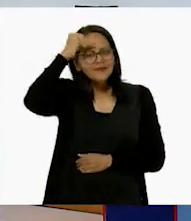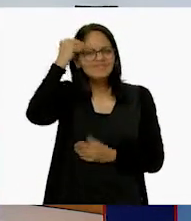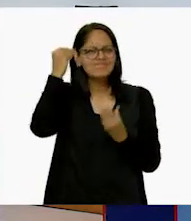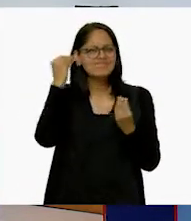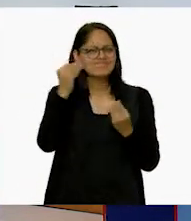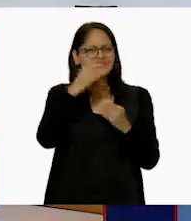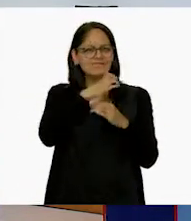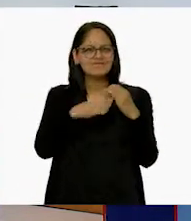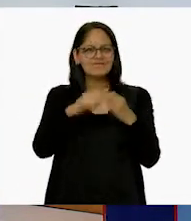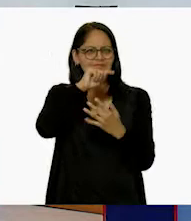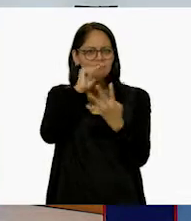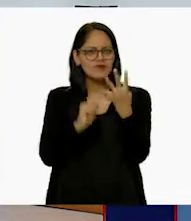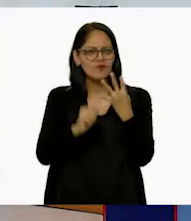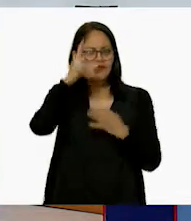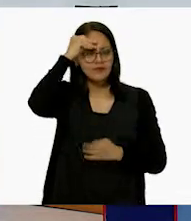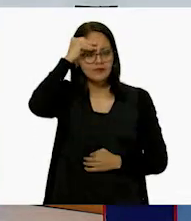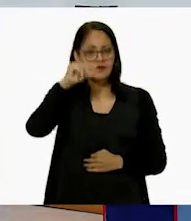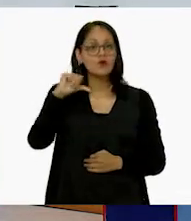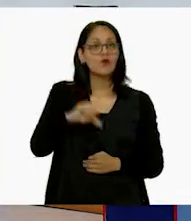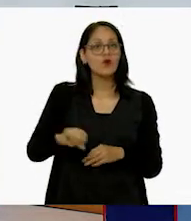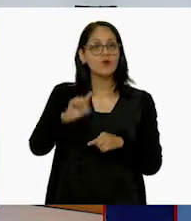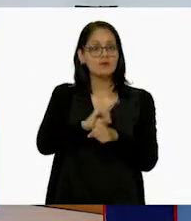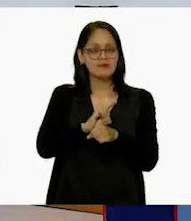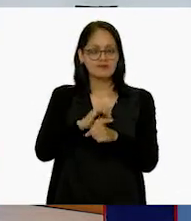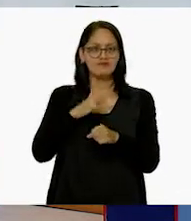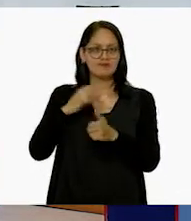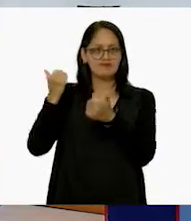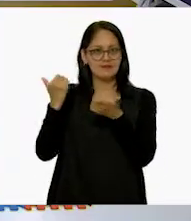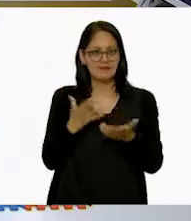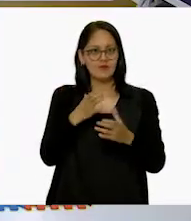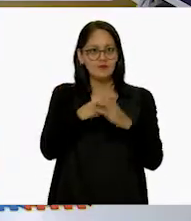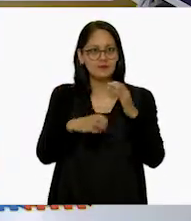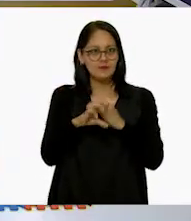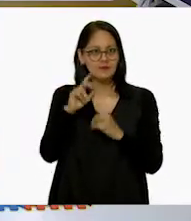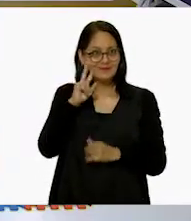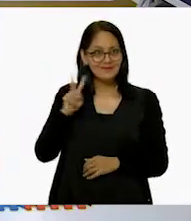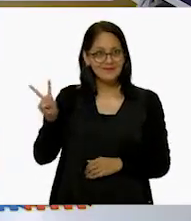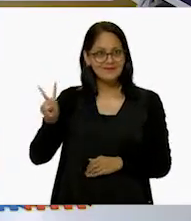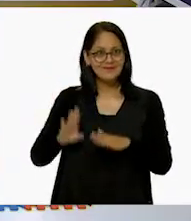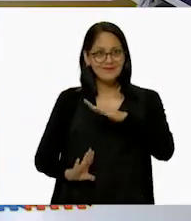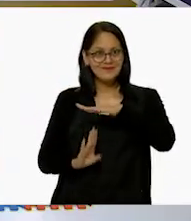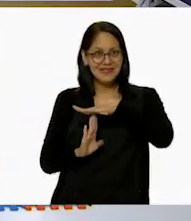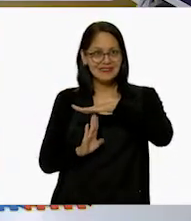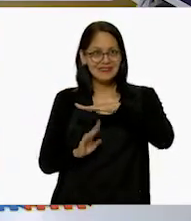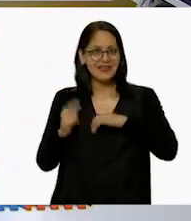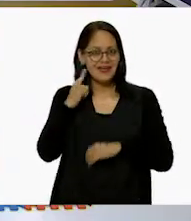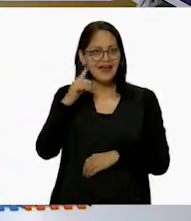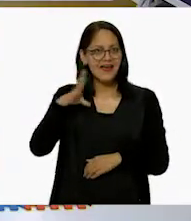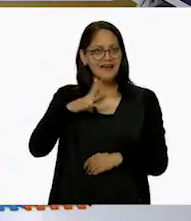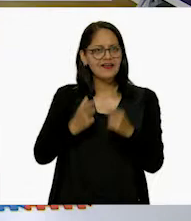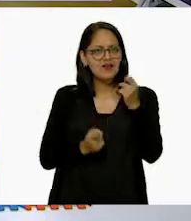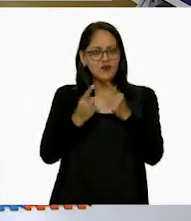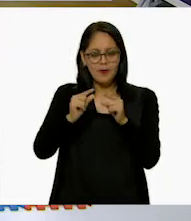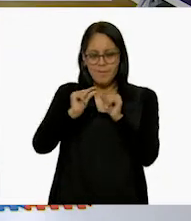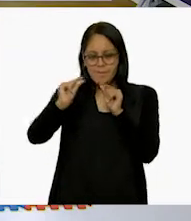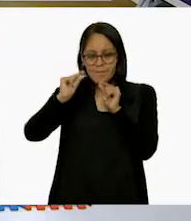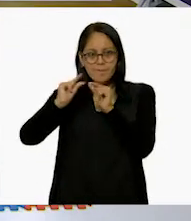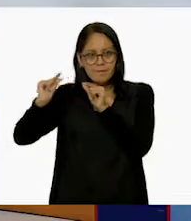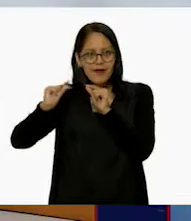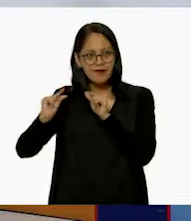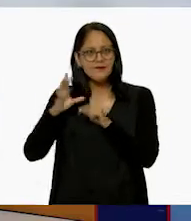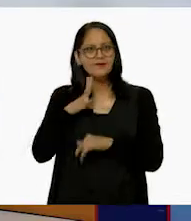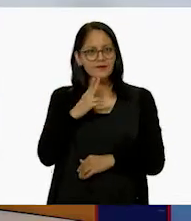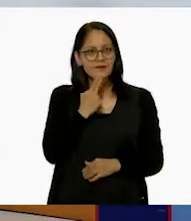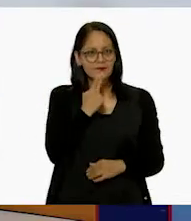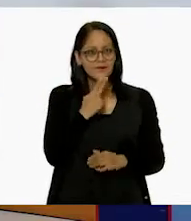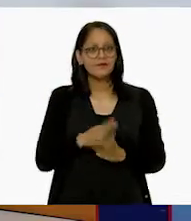bueno, para el día de hoy traje algunas cosas. Aquí podemos ver en la mesa unos palitos que vamos a ocupar. Así